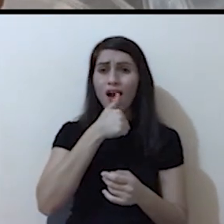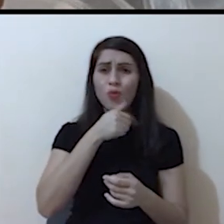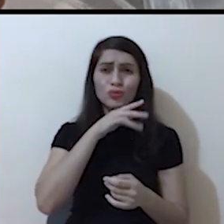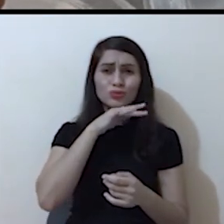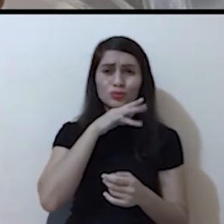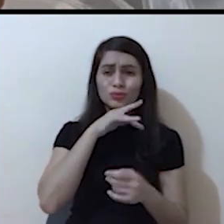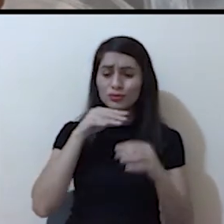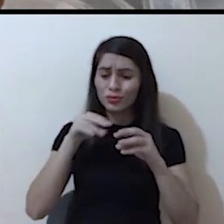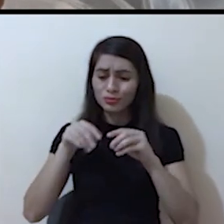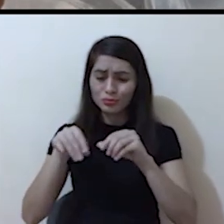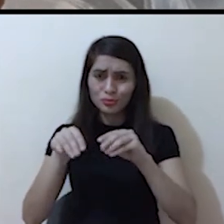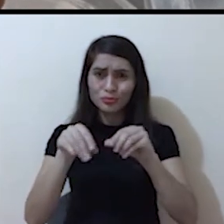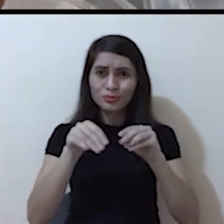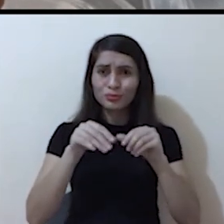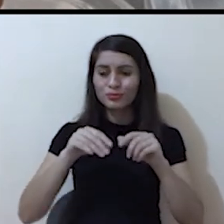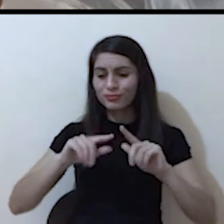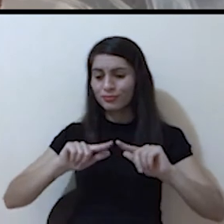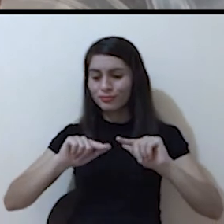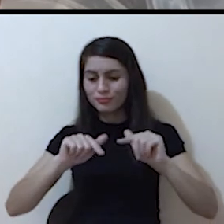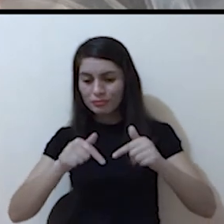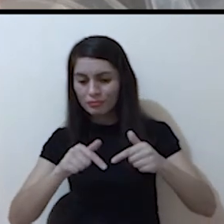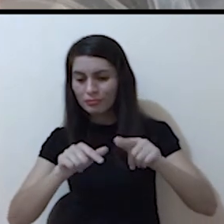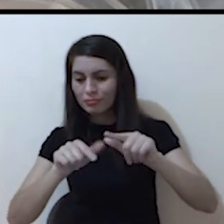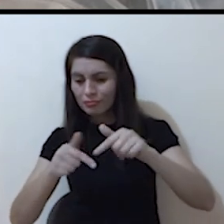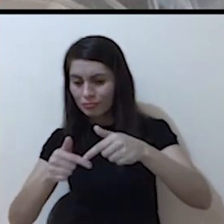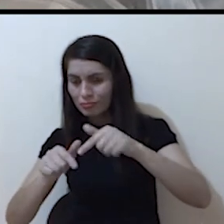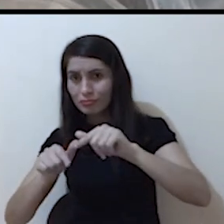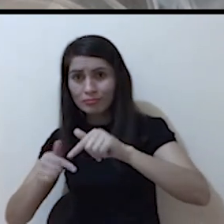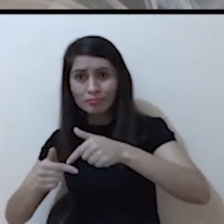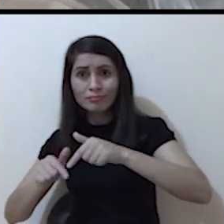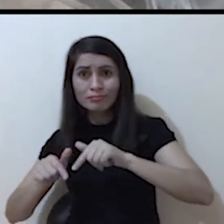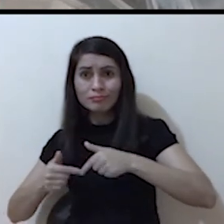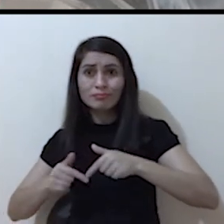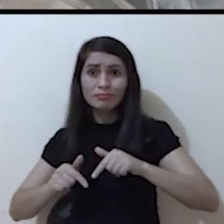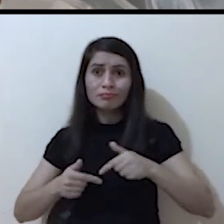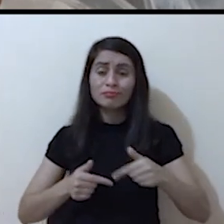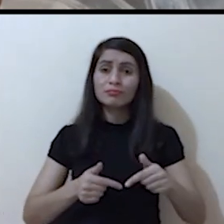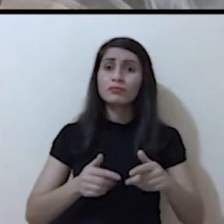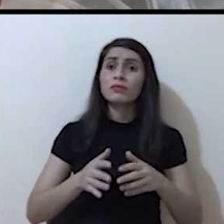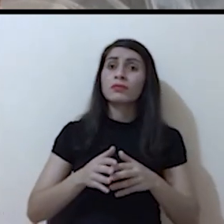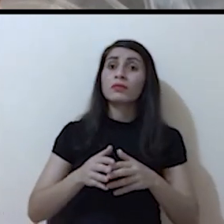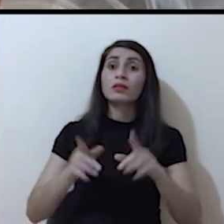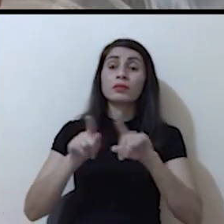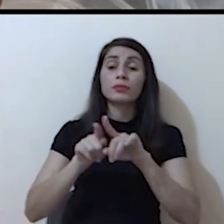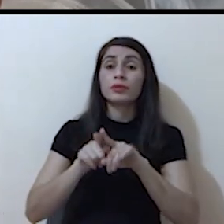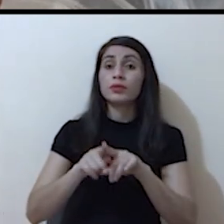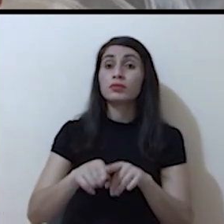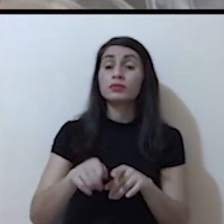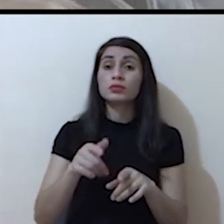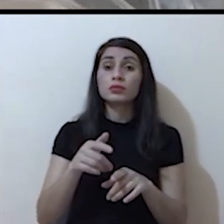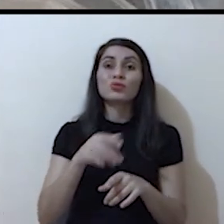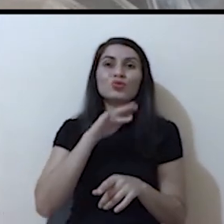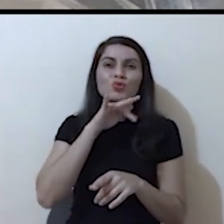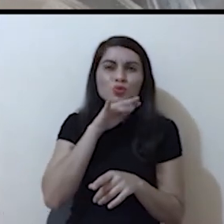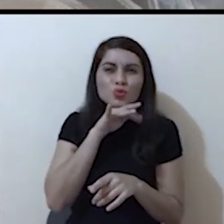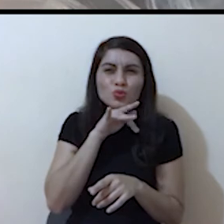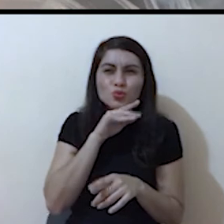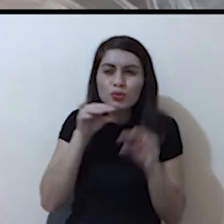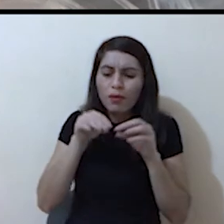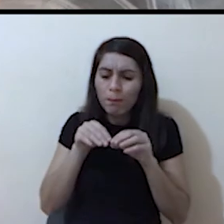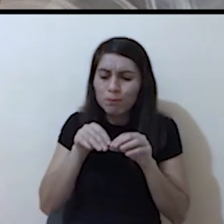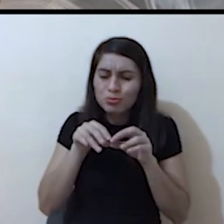mira cómo se transporta hacia otras fuentes de agua. Es decir, la contaminación va